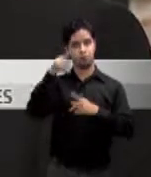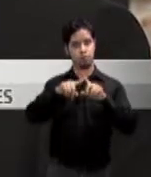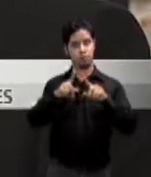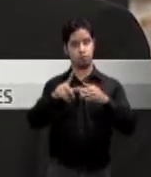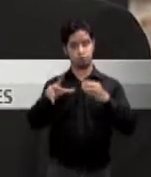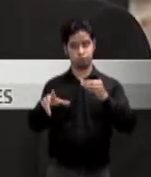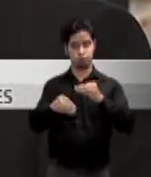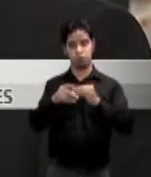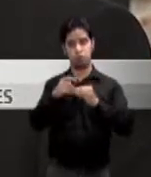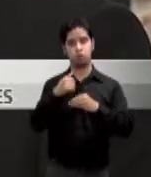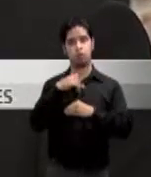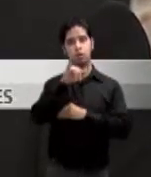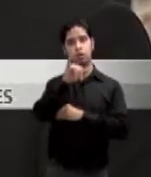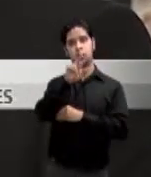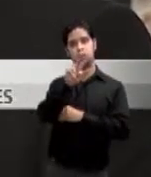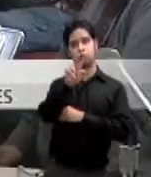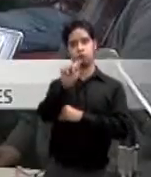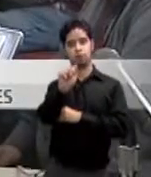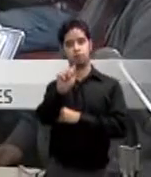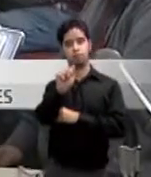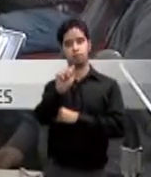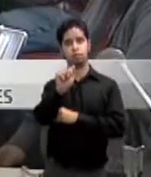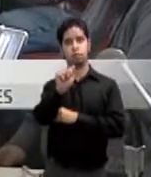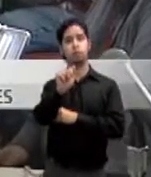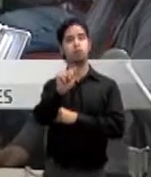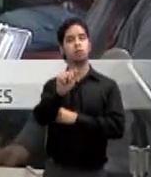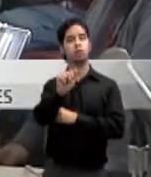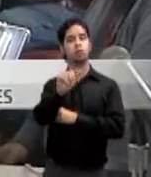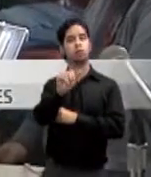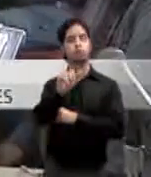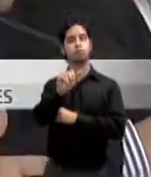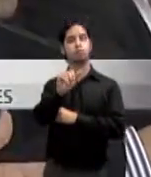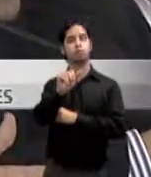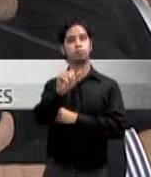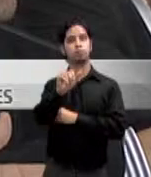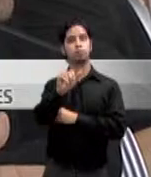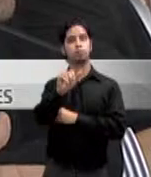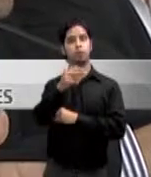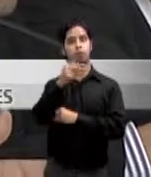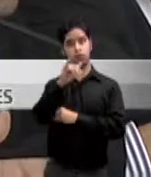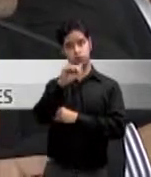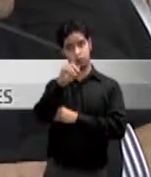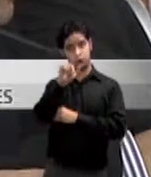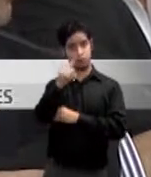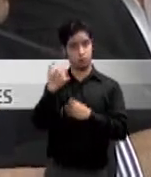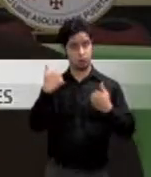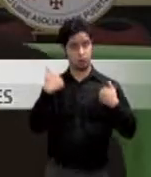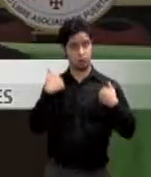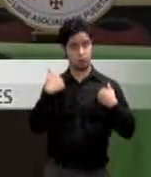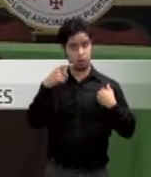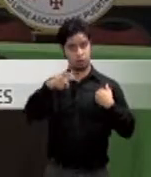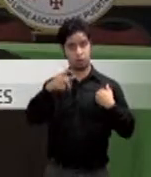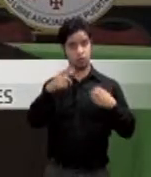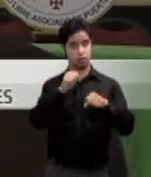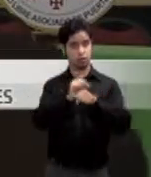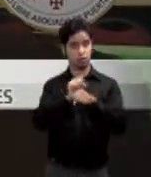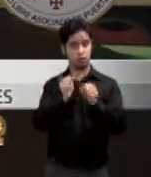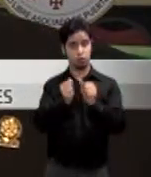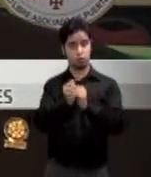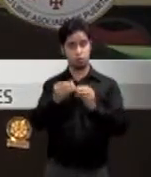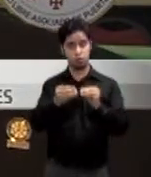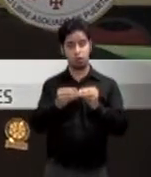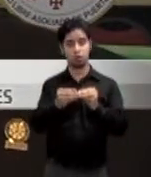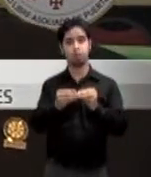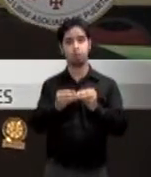o un impuesto de valor agregado, Hacienda debe contar con mayores recursos en tecnología. Bueno, la gente no